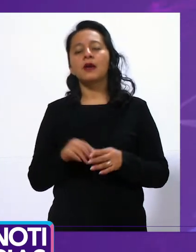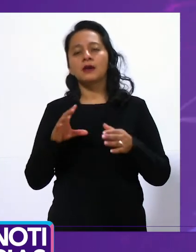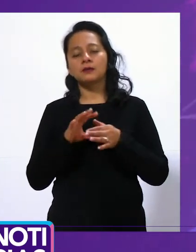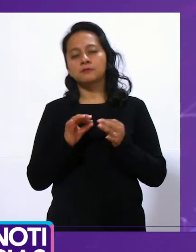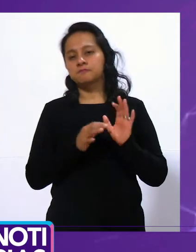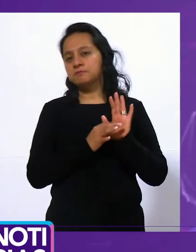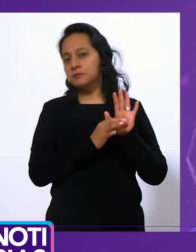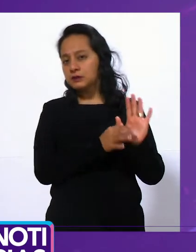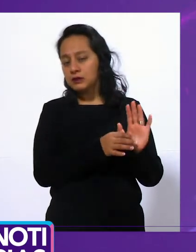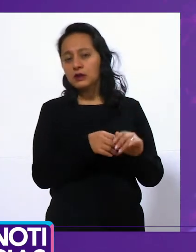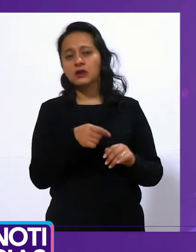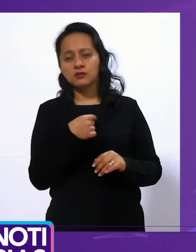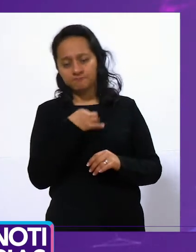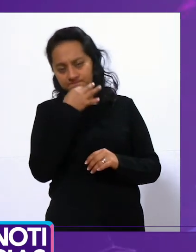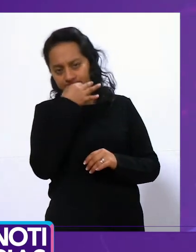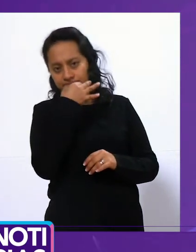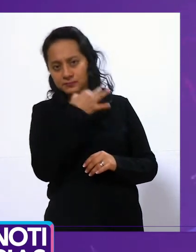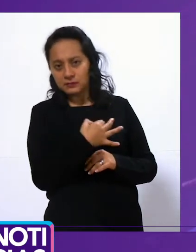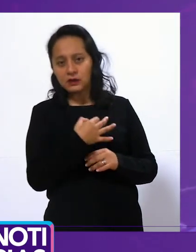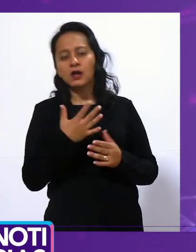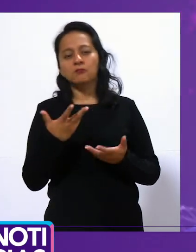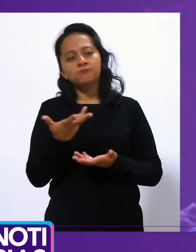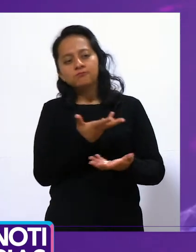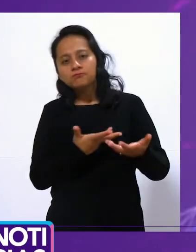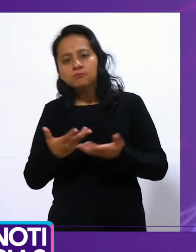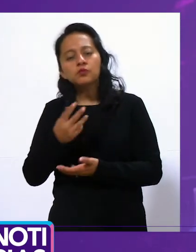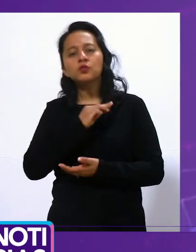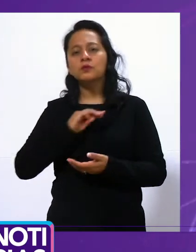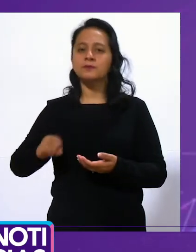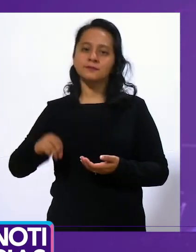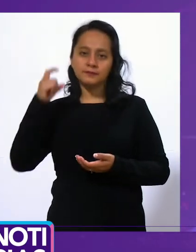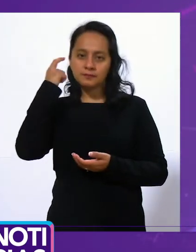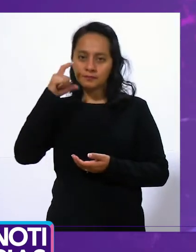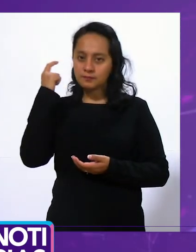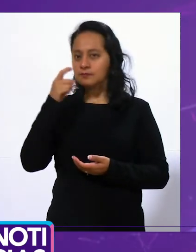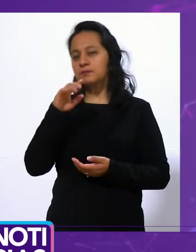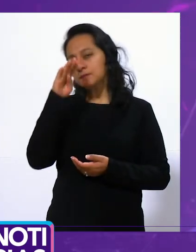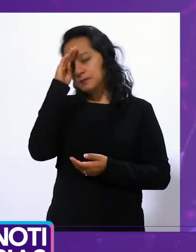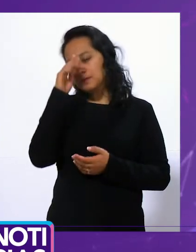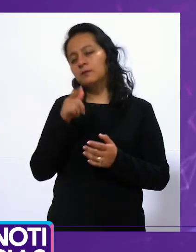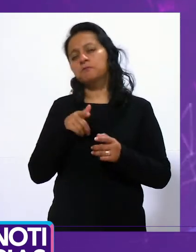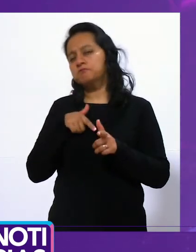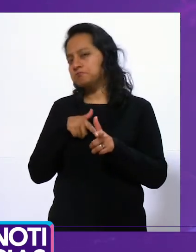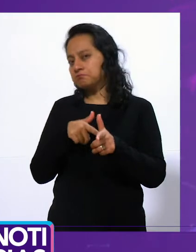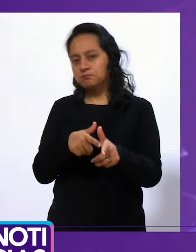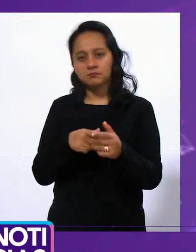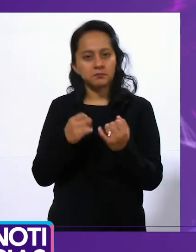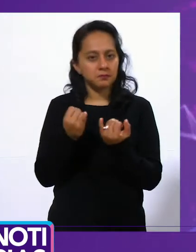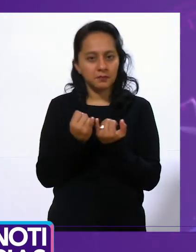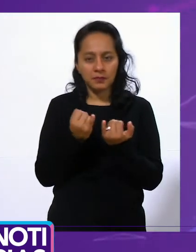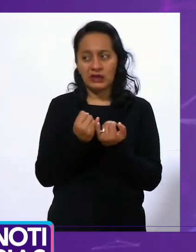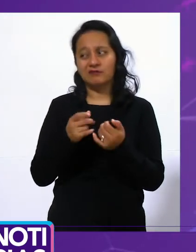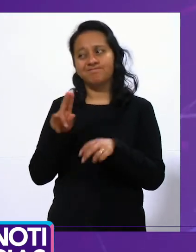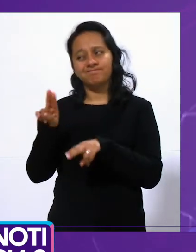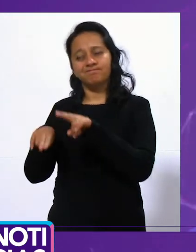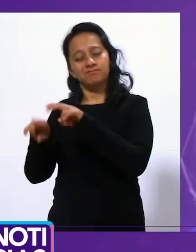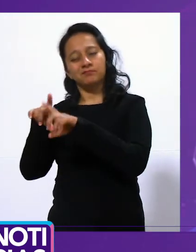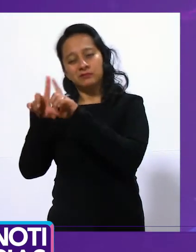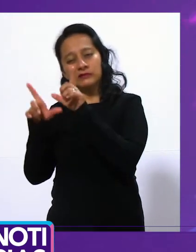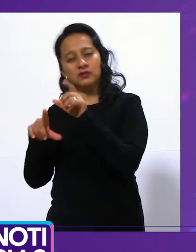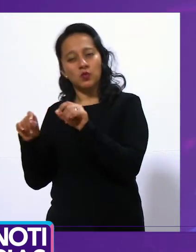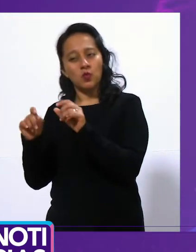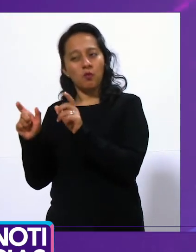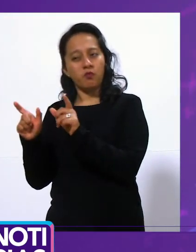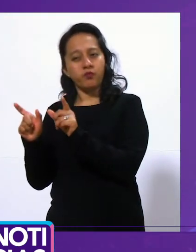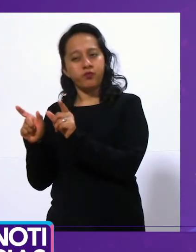les diría que Querétaro cuenta con un impulso importante, con una solidez económica también muy importante, muy